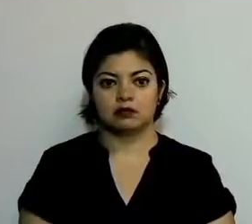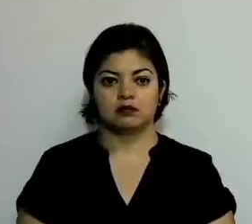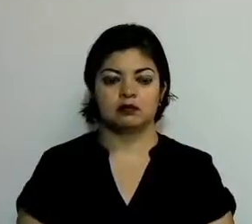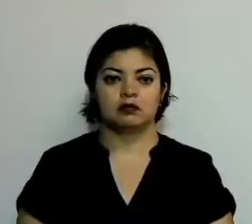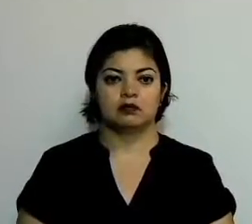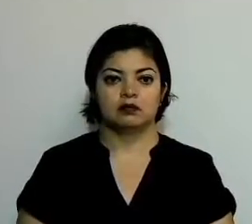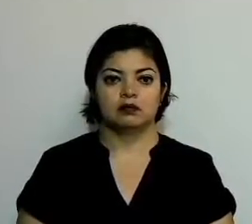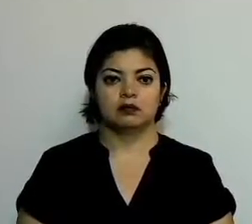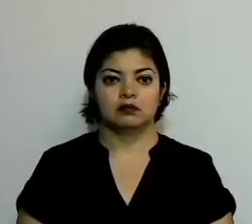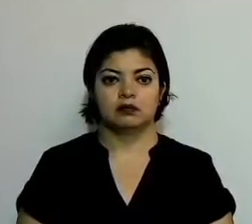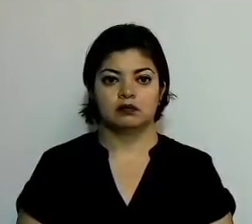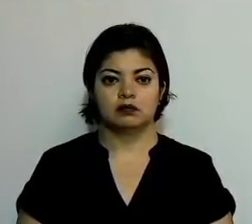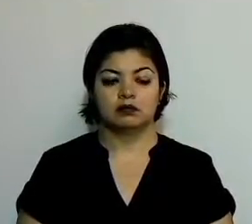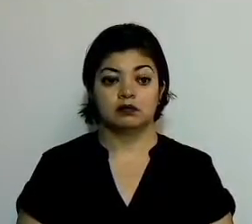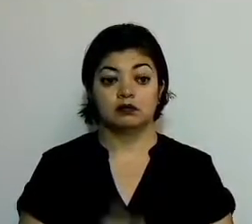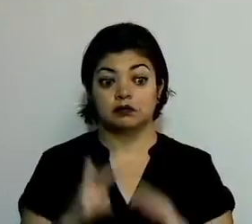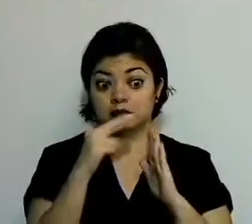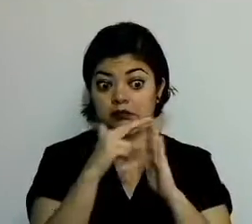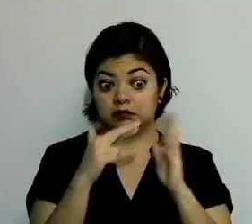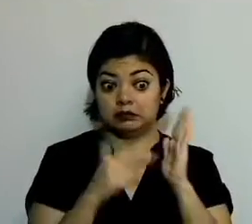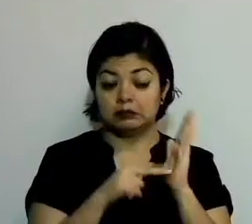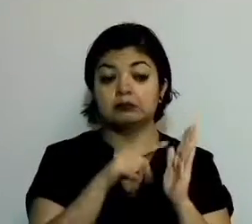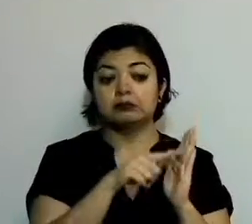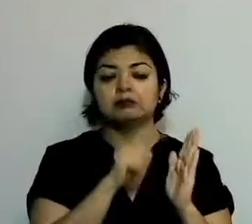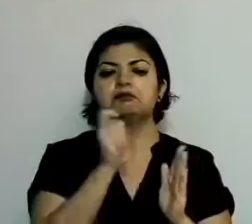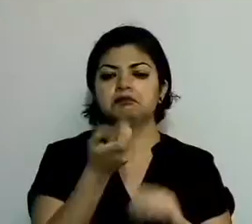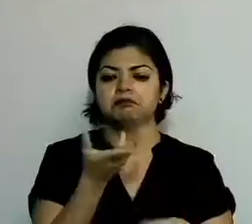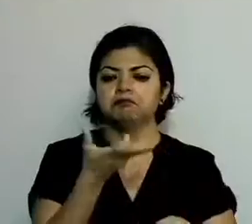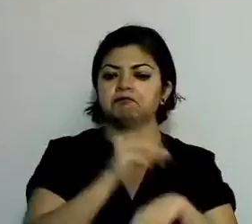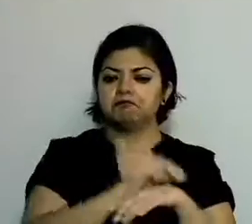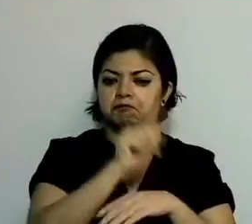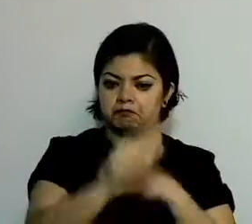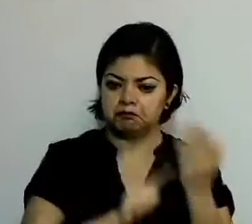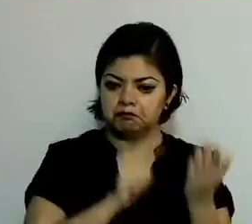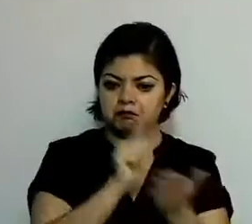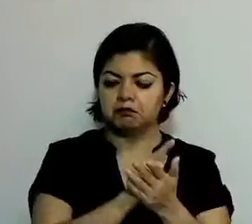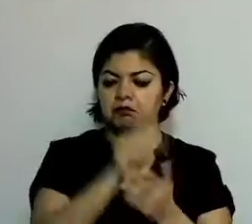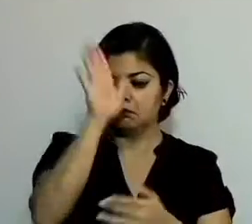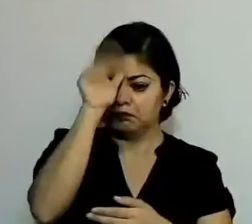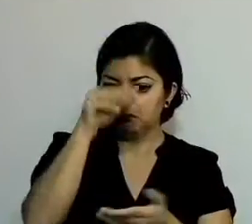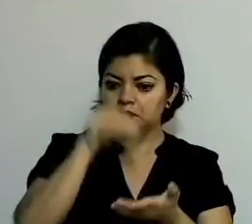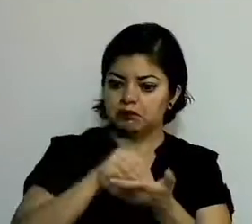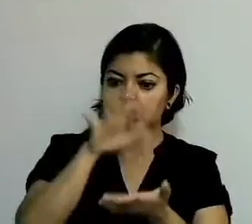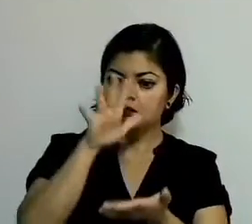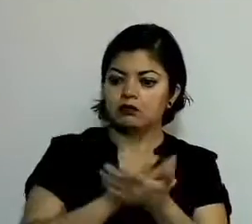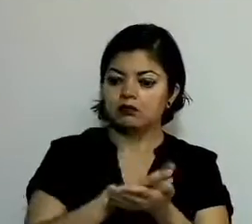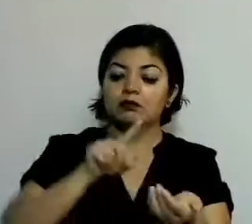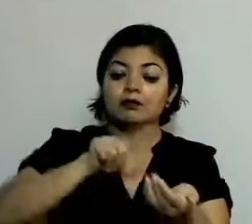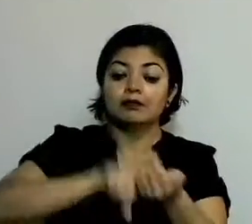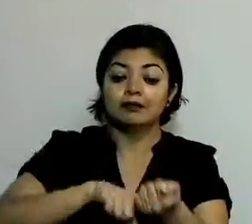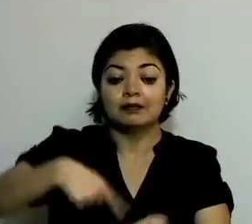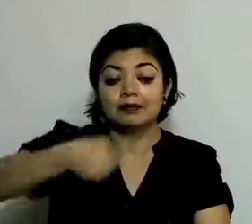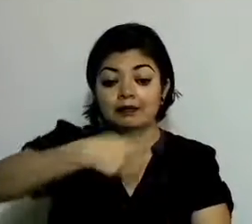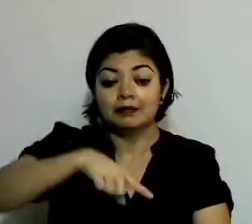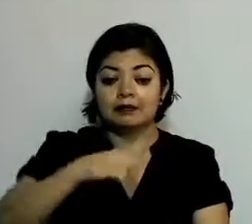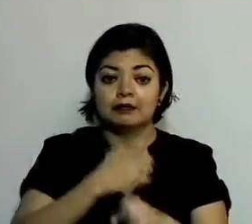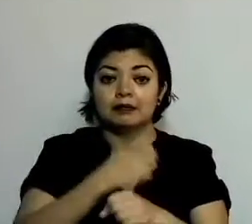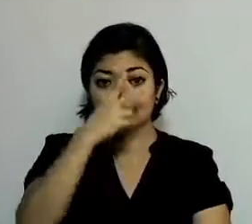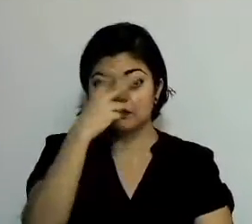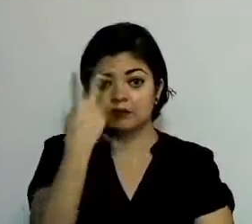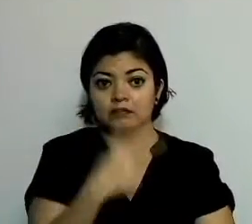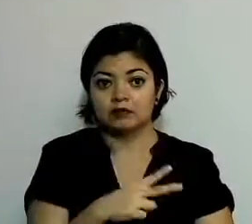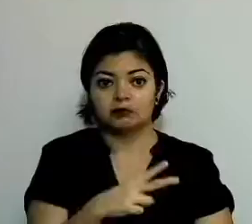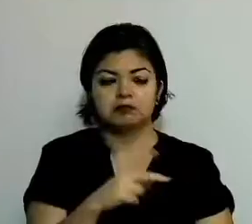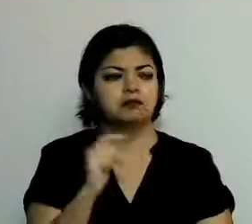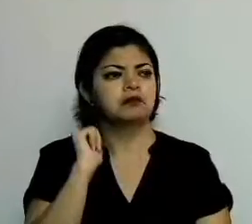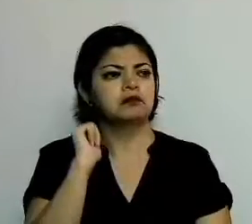Norma que la faculta para expedir leyes, decretos o acuerdos para el régimen interior del Estado en todos los